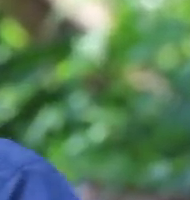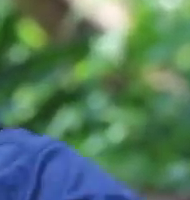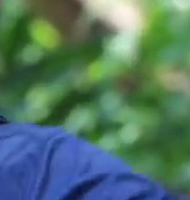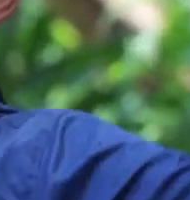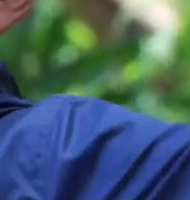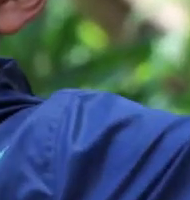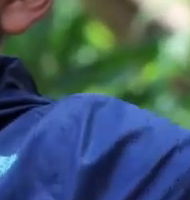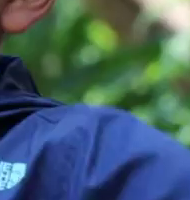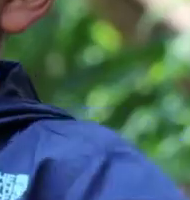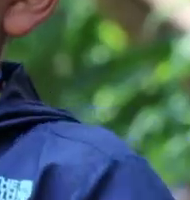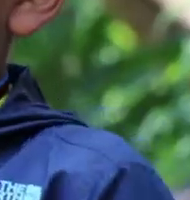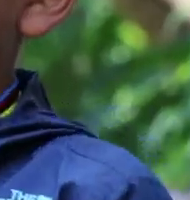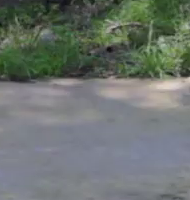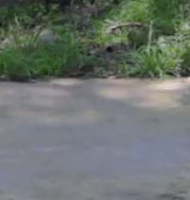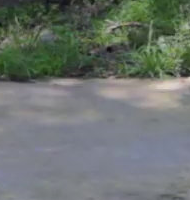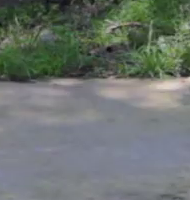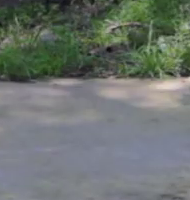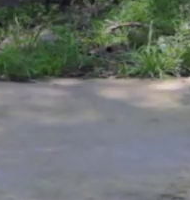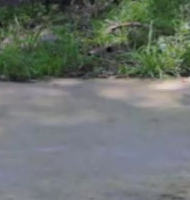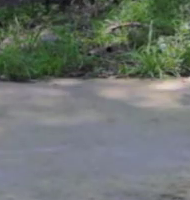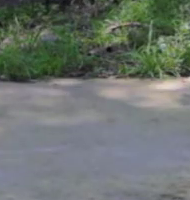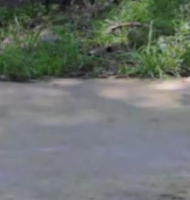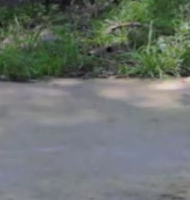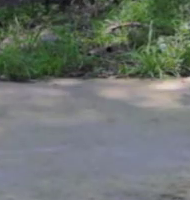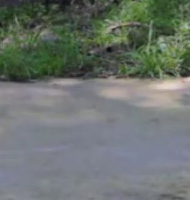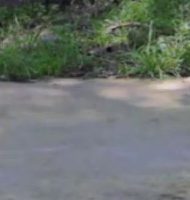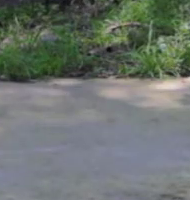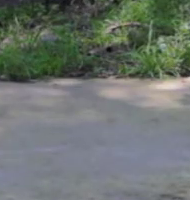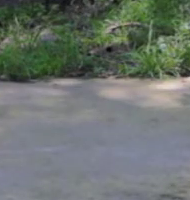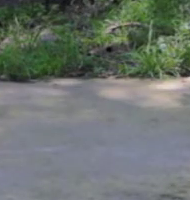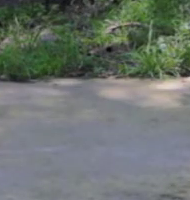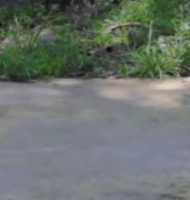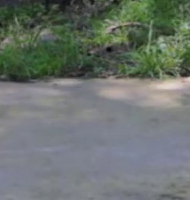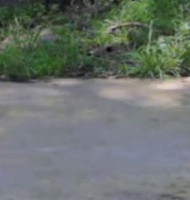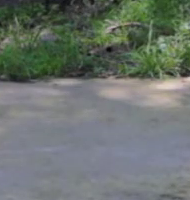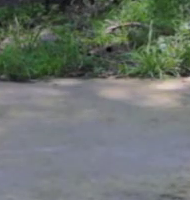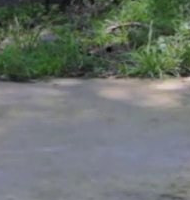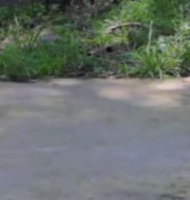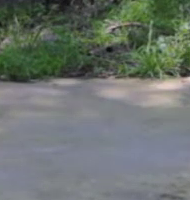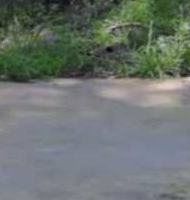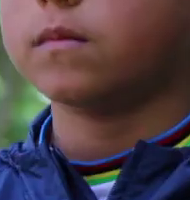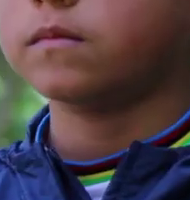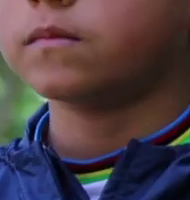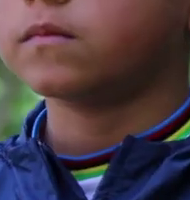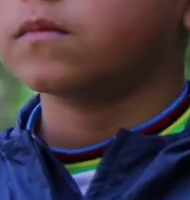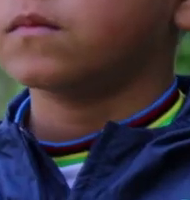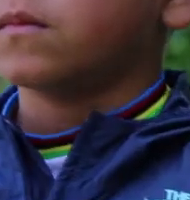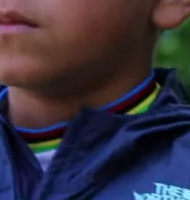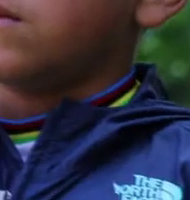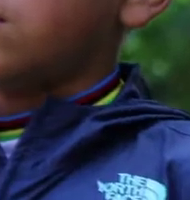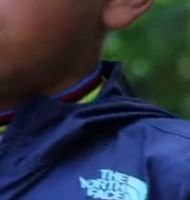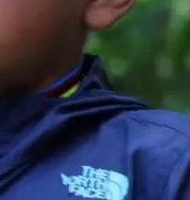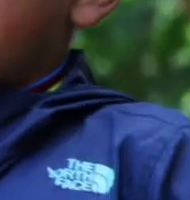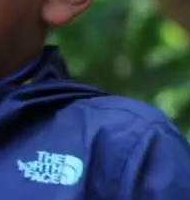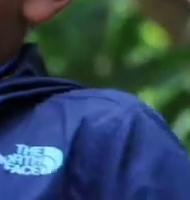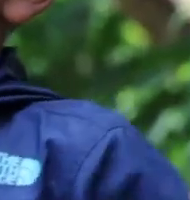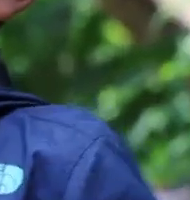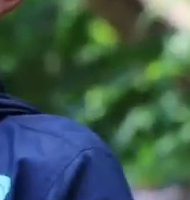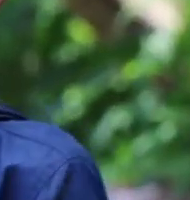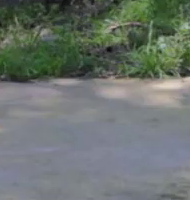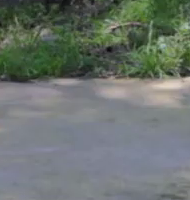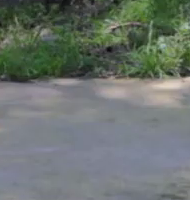abajo. Muy bien. Otra más. Una vez más. Bien. Descansamos. Relajamos.